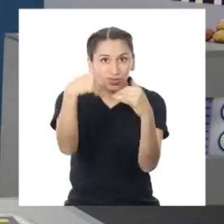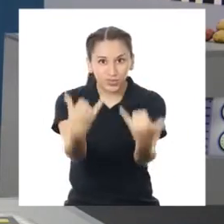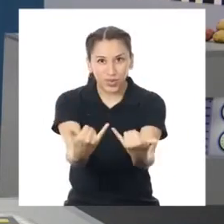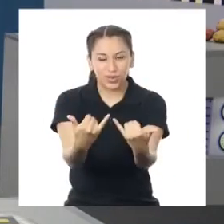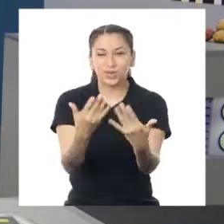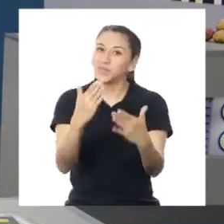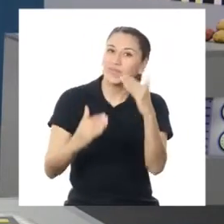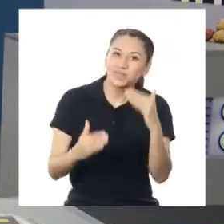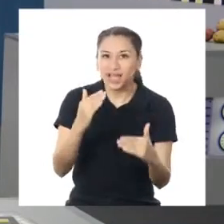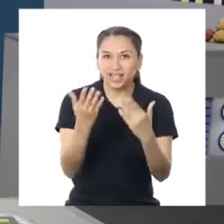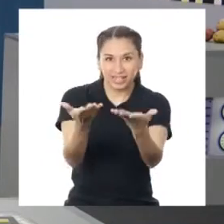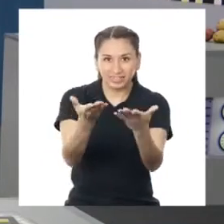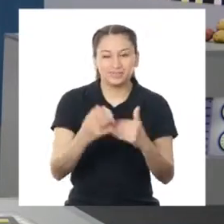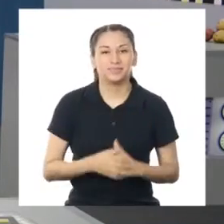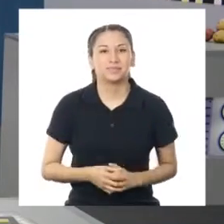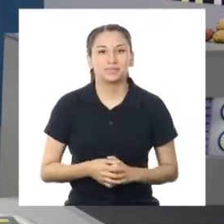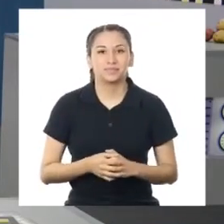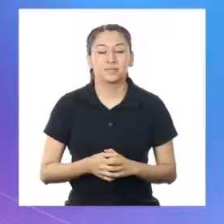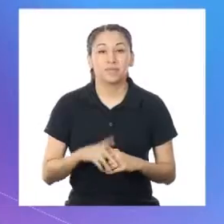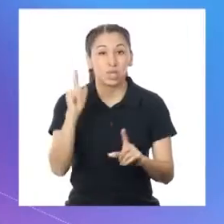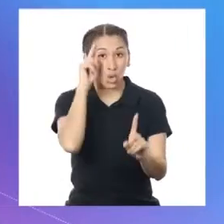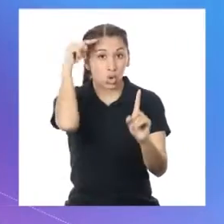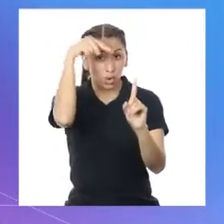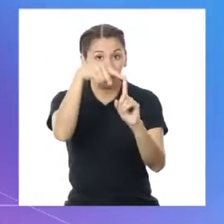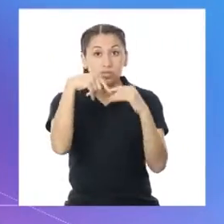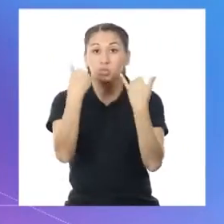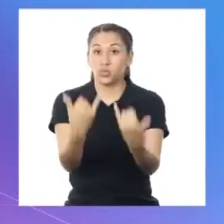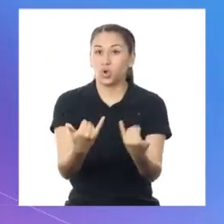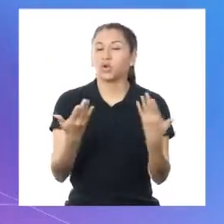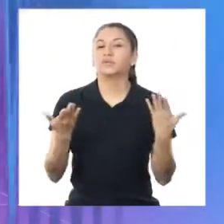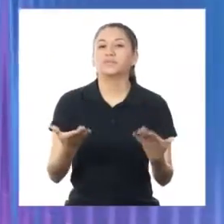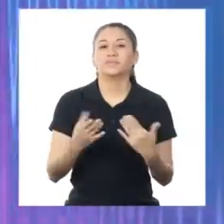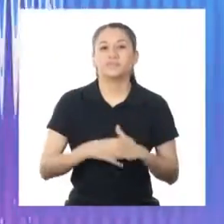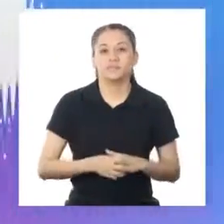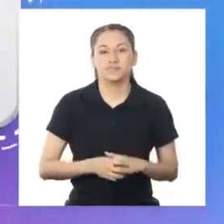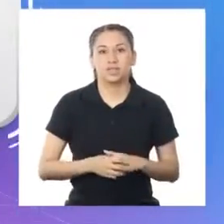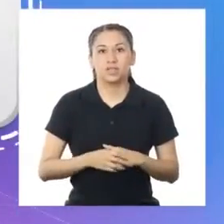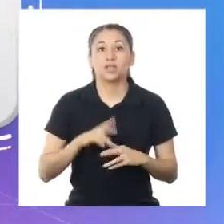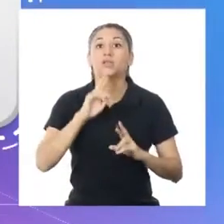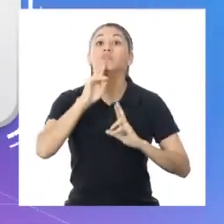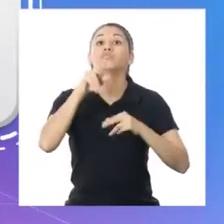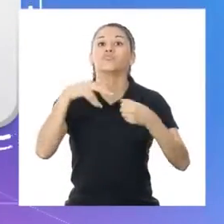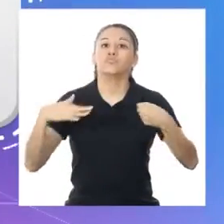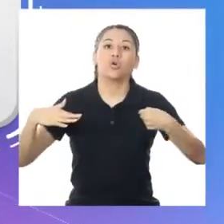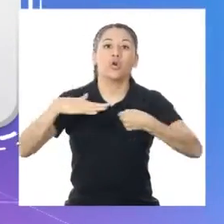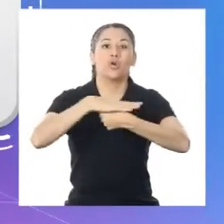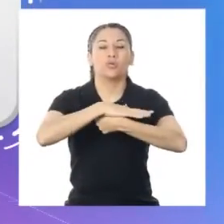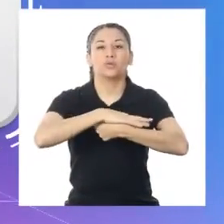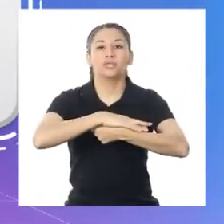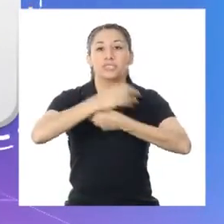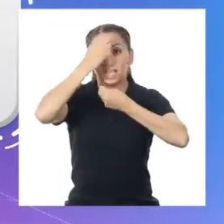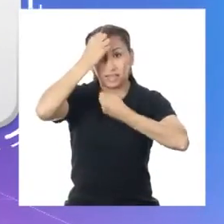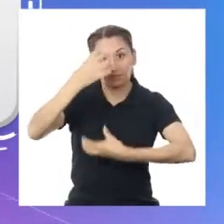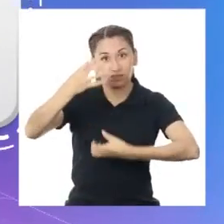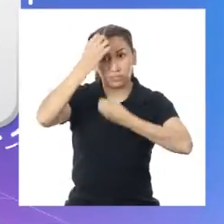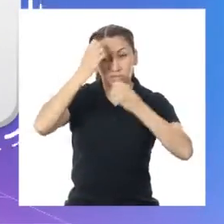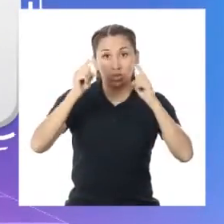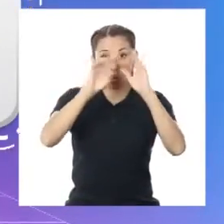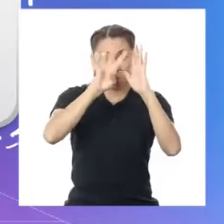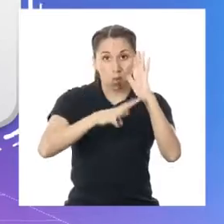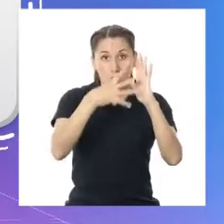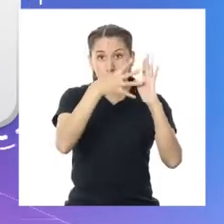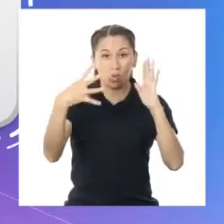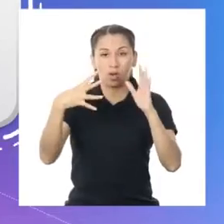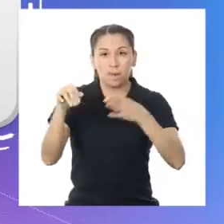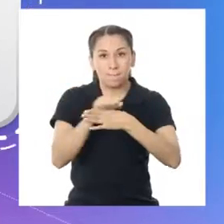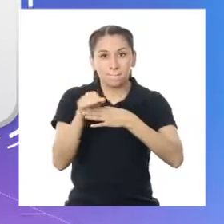propósito de hoy, Maca! El propósito de hoy es... Completa la información en los cuadros